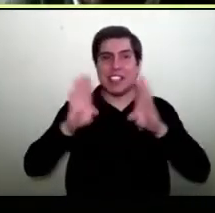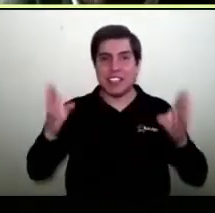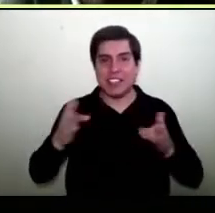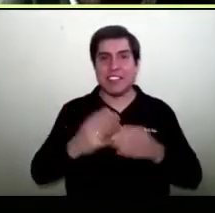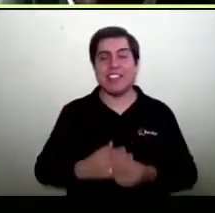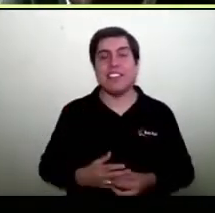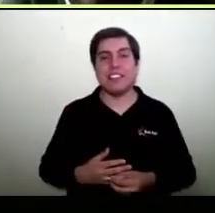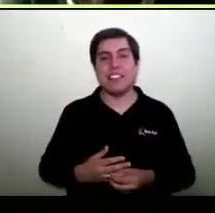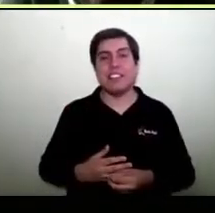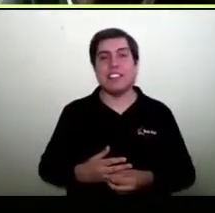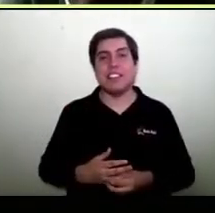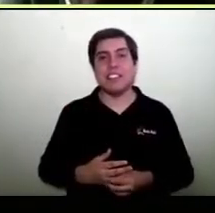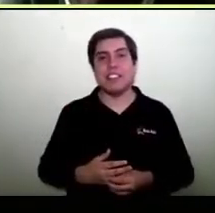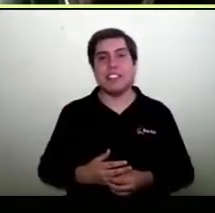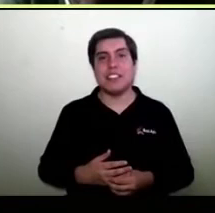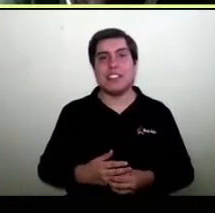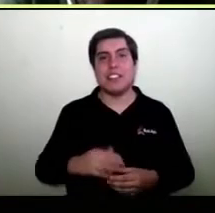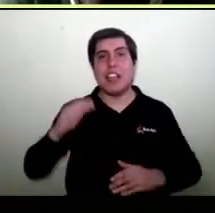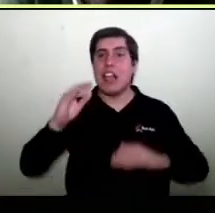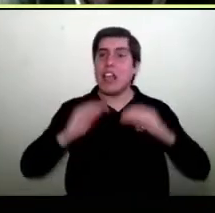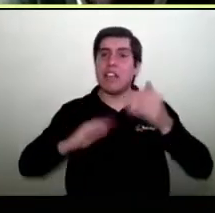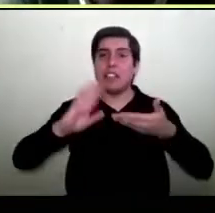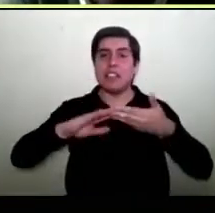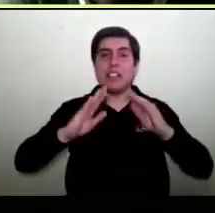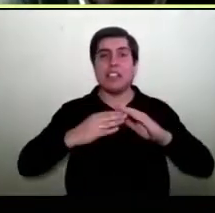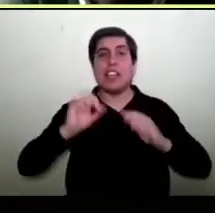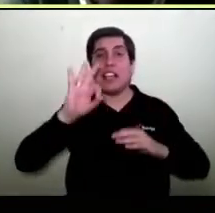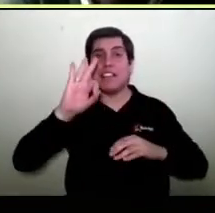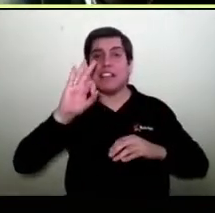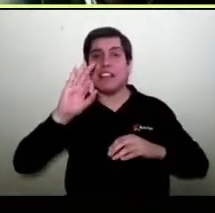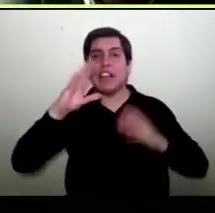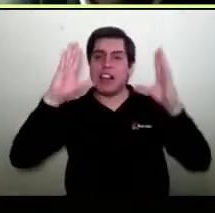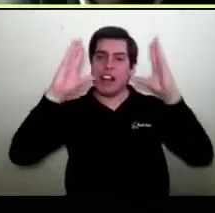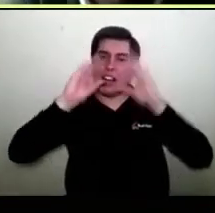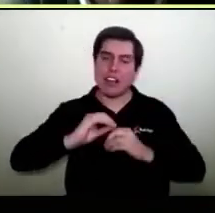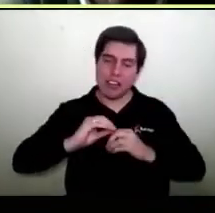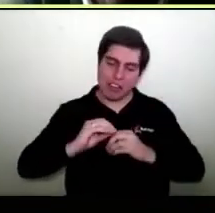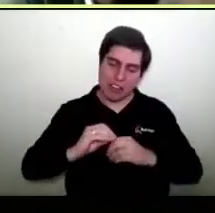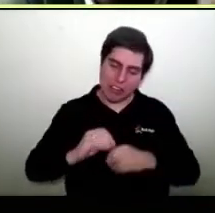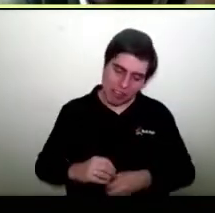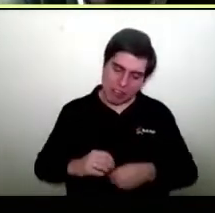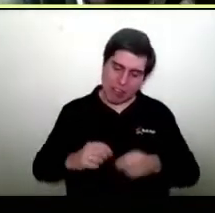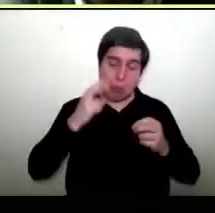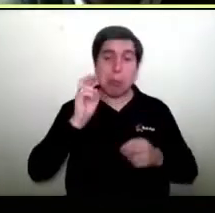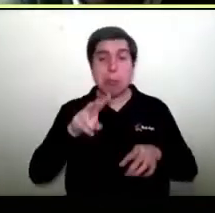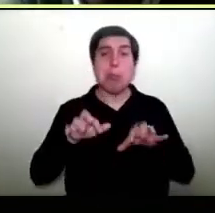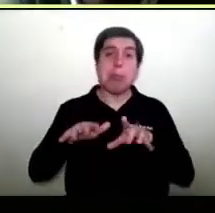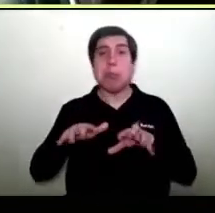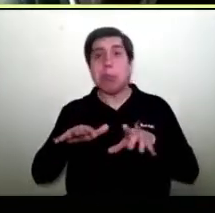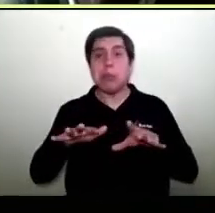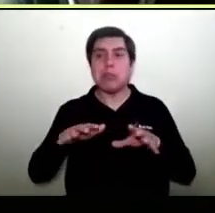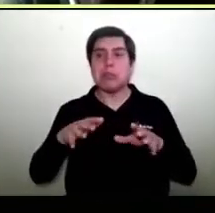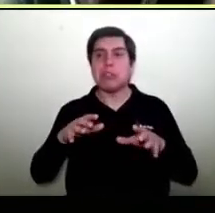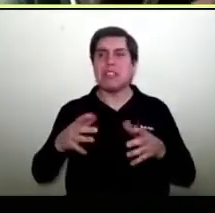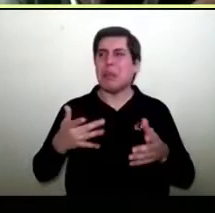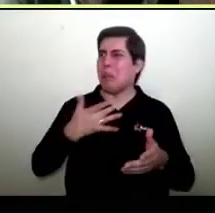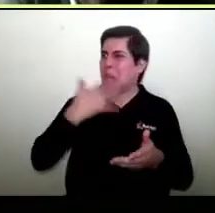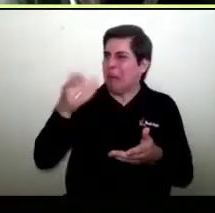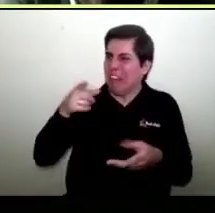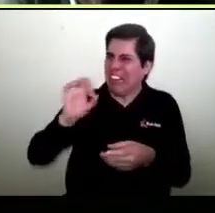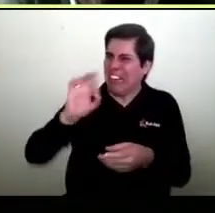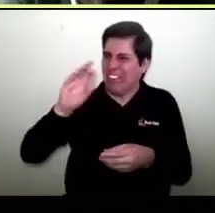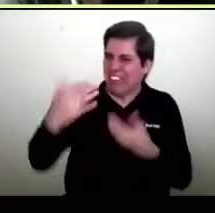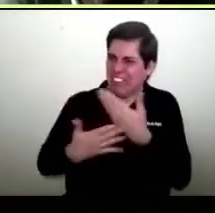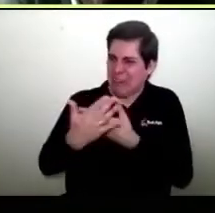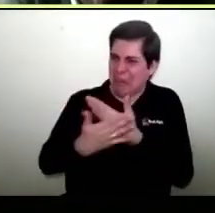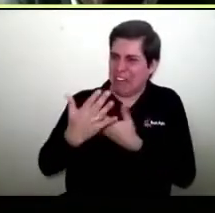minuto, hay gente que entra a Comunidad C a las 3 de la mañana. Y uno diría, ¿qué hace una persona a las 3 de la mañana? Bueno, ese es el problema de esa persona. Pero la tienda